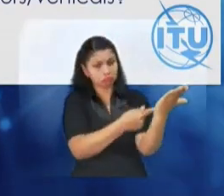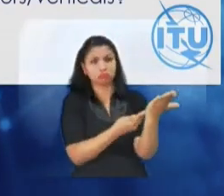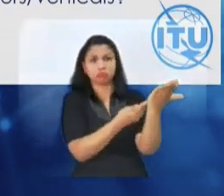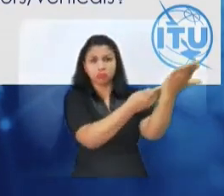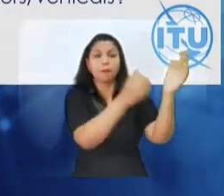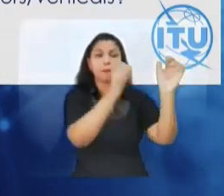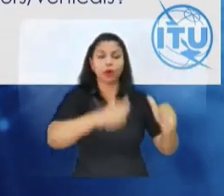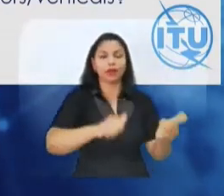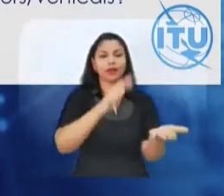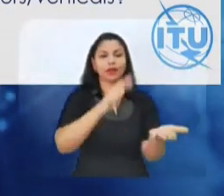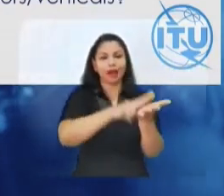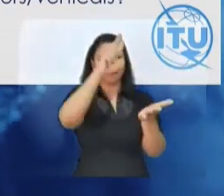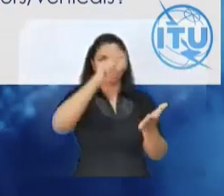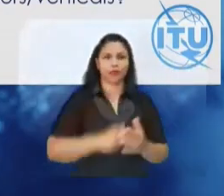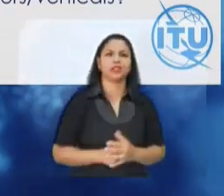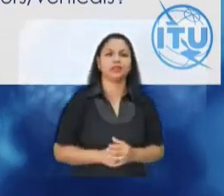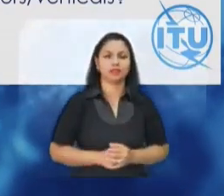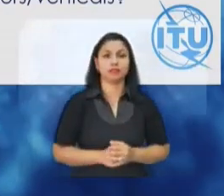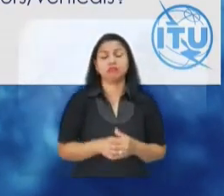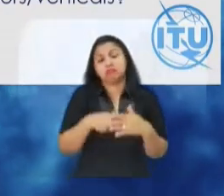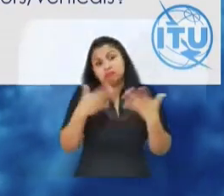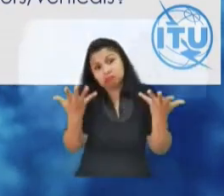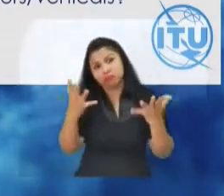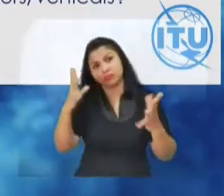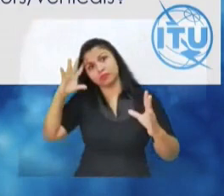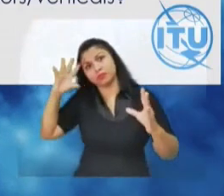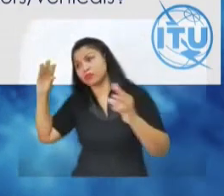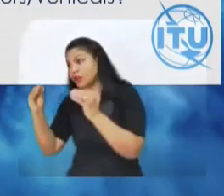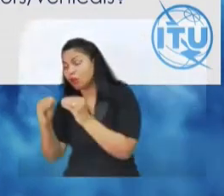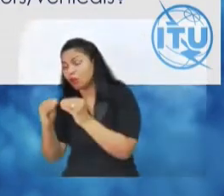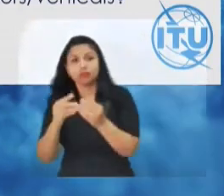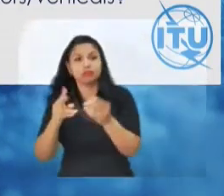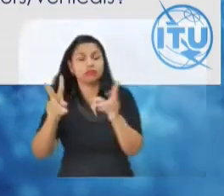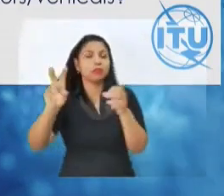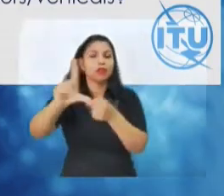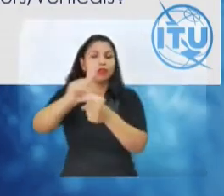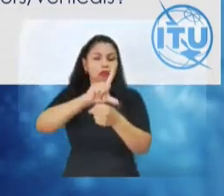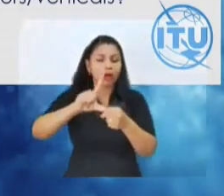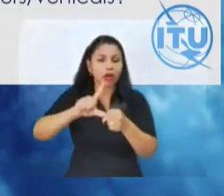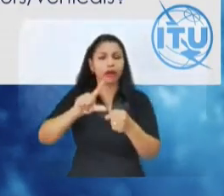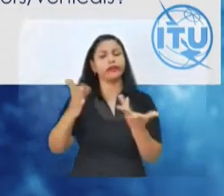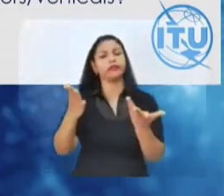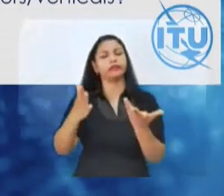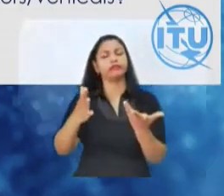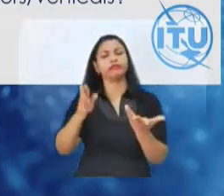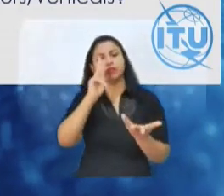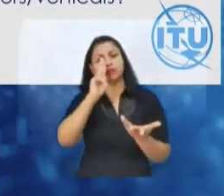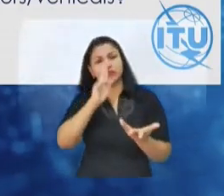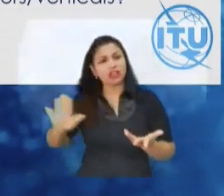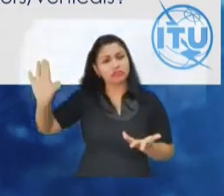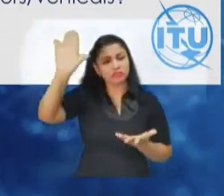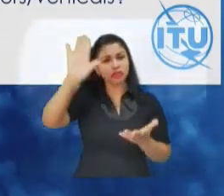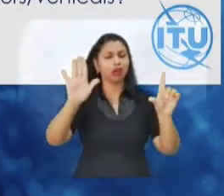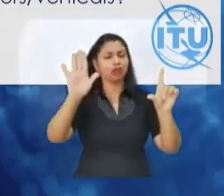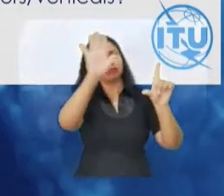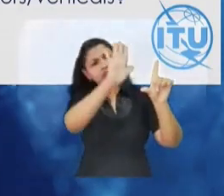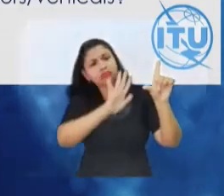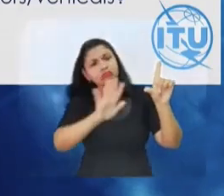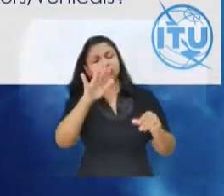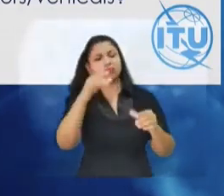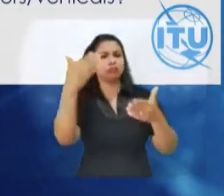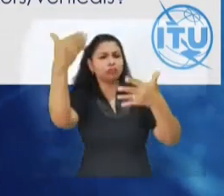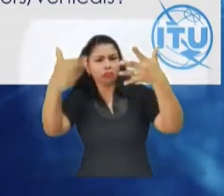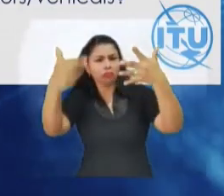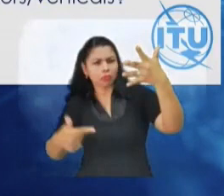Ya sea mediante la concesión de licencias locales, regionales o nacionales, o la concesión de licencias de espectro